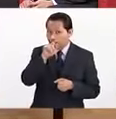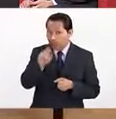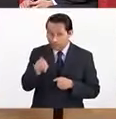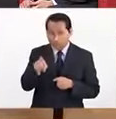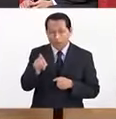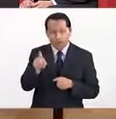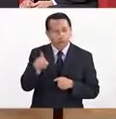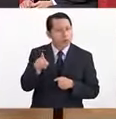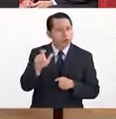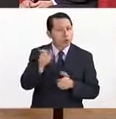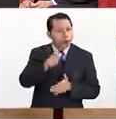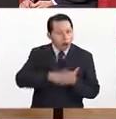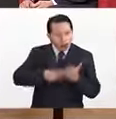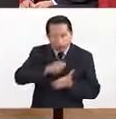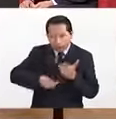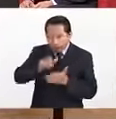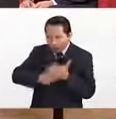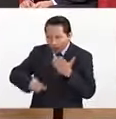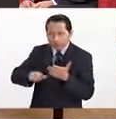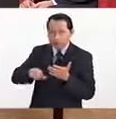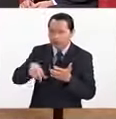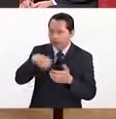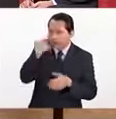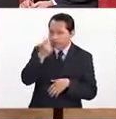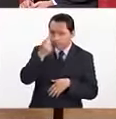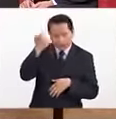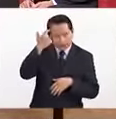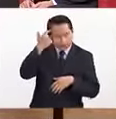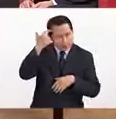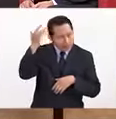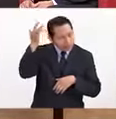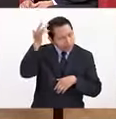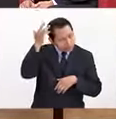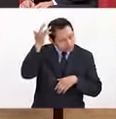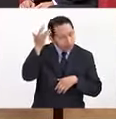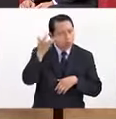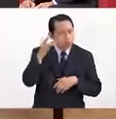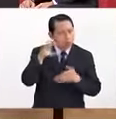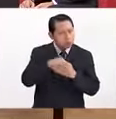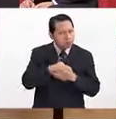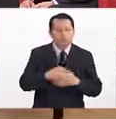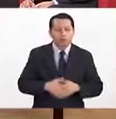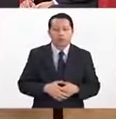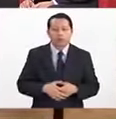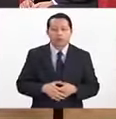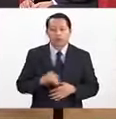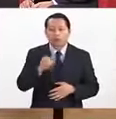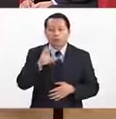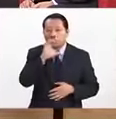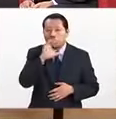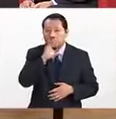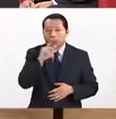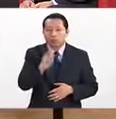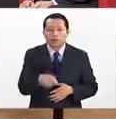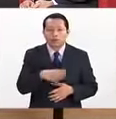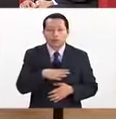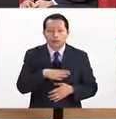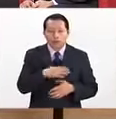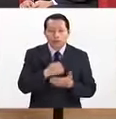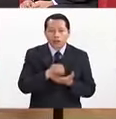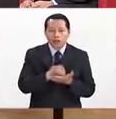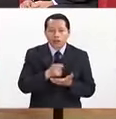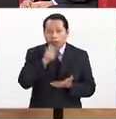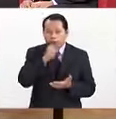cerebral, ¿no? Claro. Fíjense, curiosamente, los últimos premios Nobel, bueno, lo de la economía